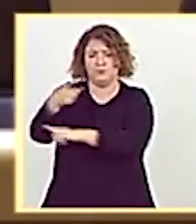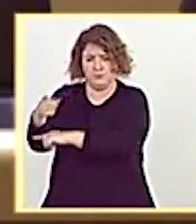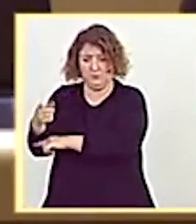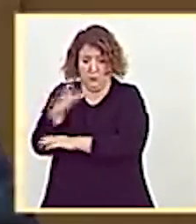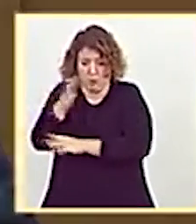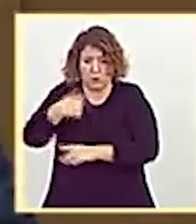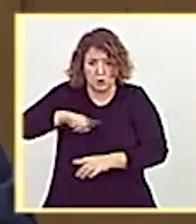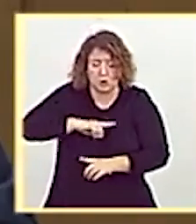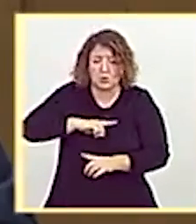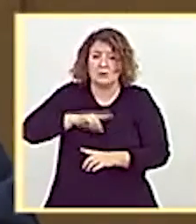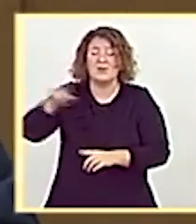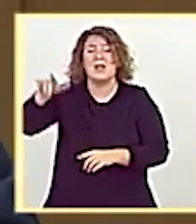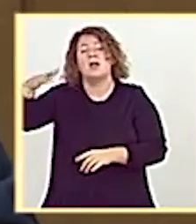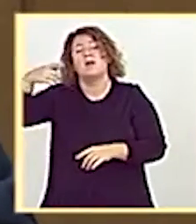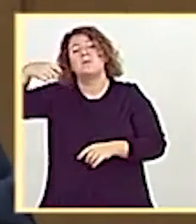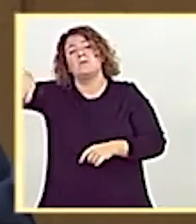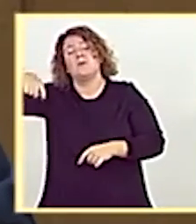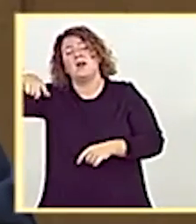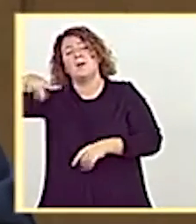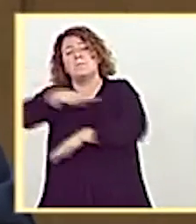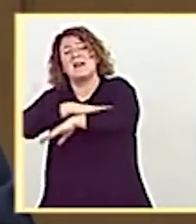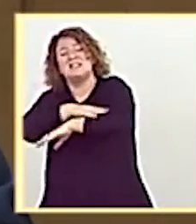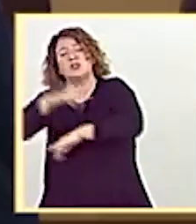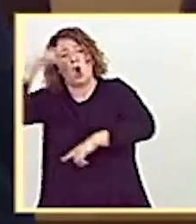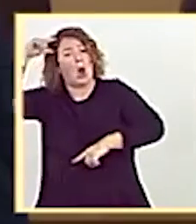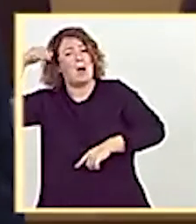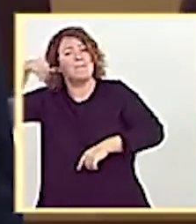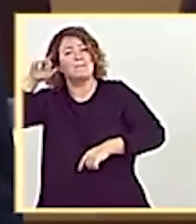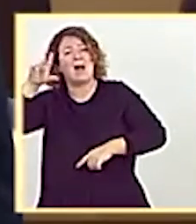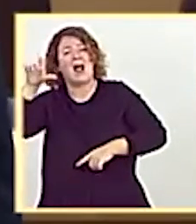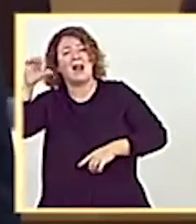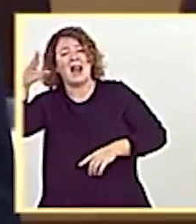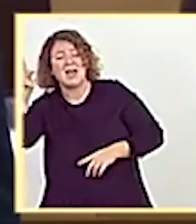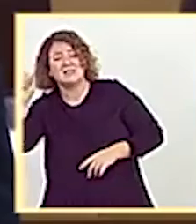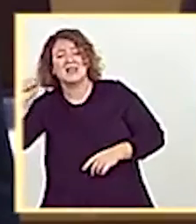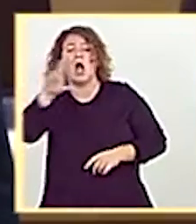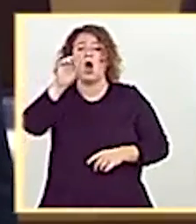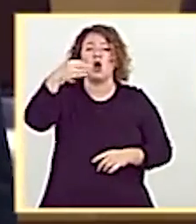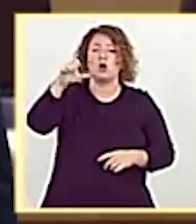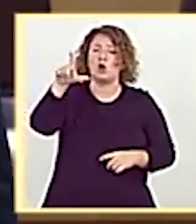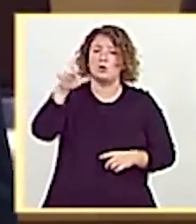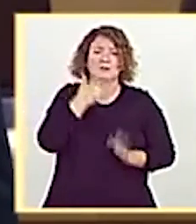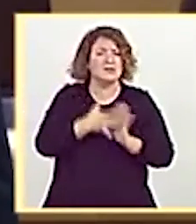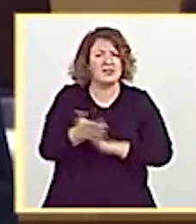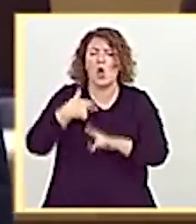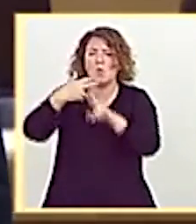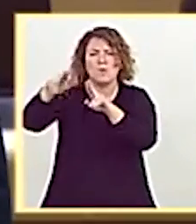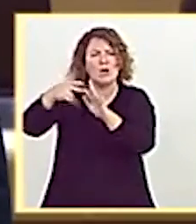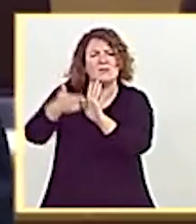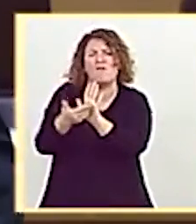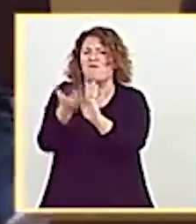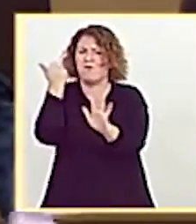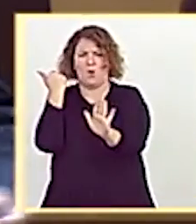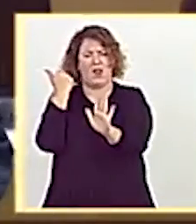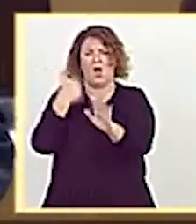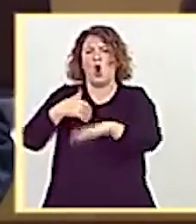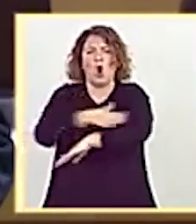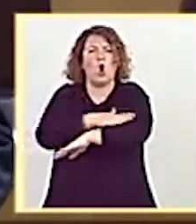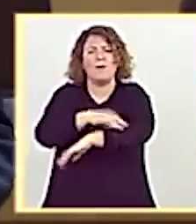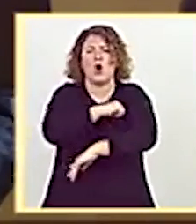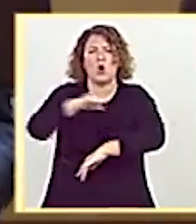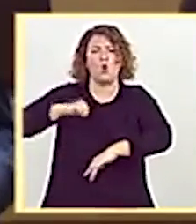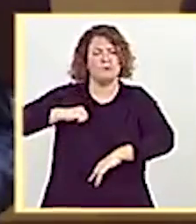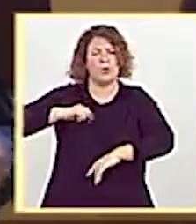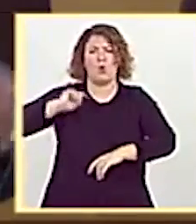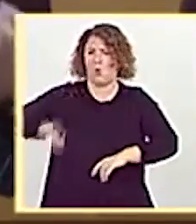y sus colegas Marlás y Robles se han sentado en ese consejo y los tres han pedido públicamente su despolitización y el autogobierno de los jueces. ¿Qué van a hacer